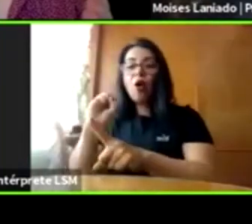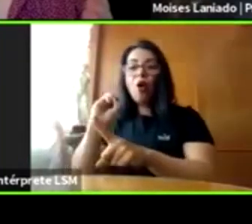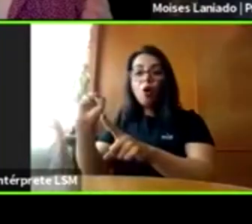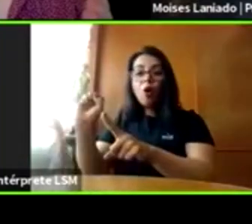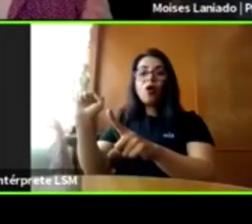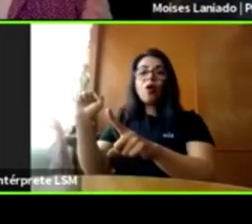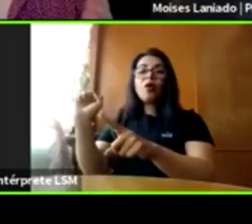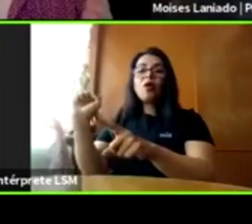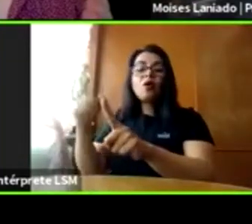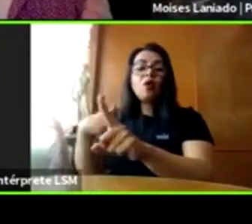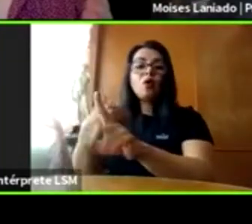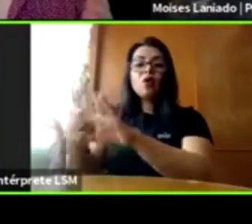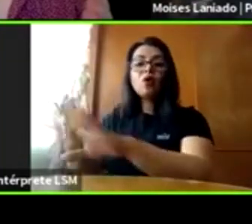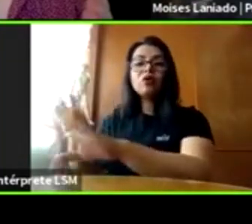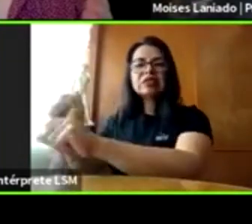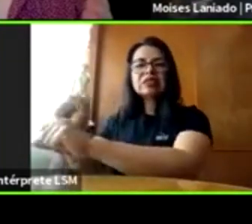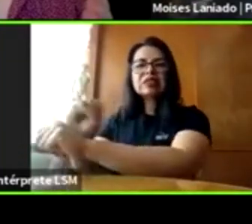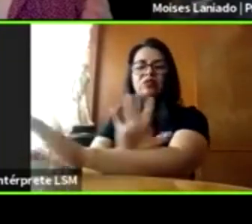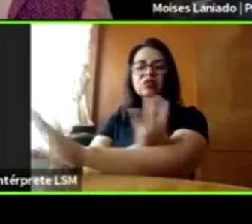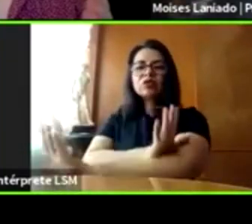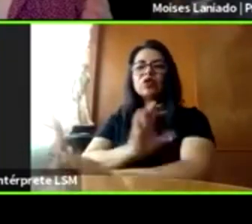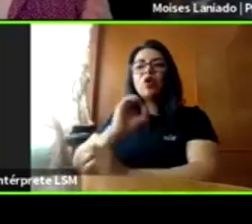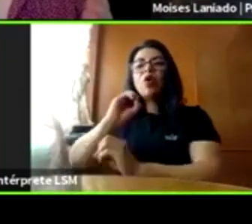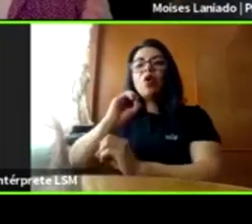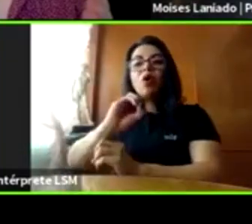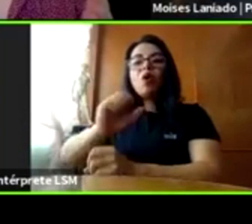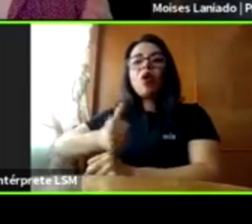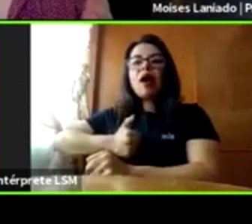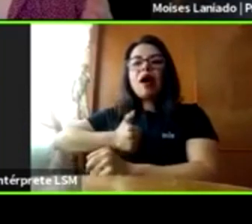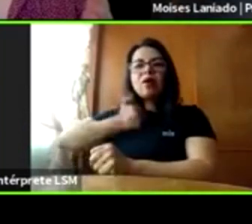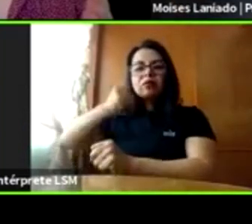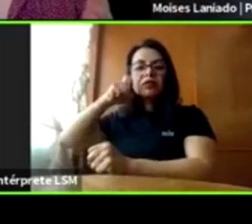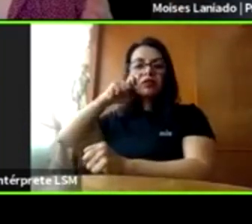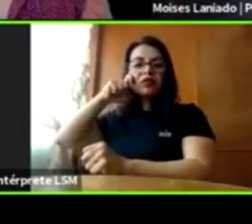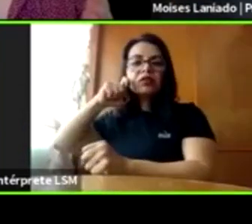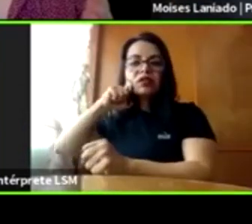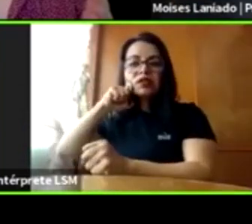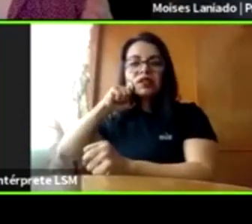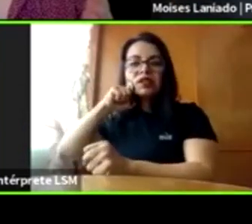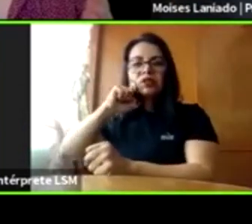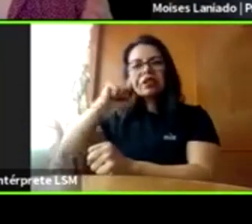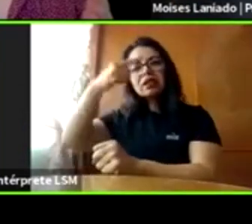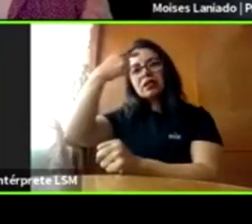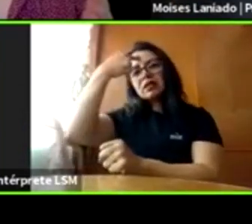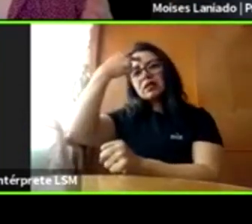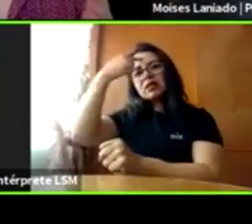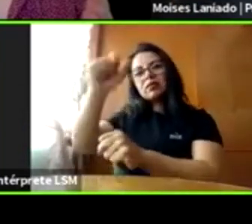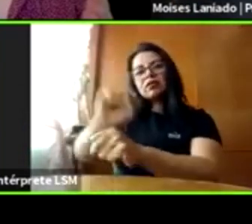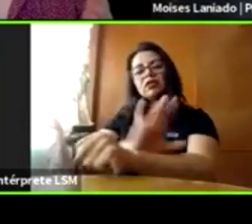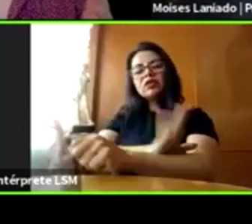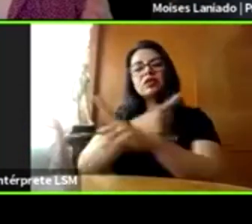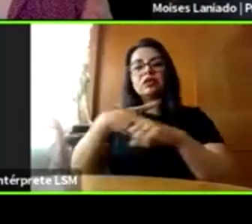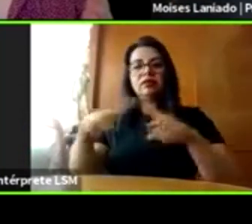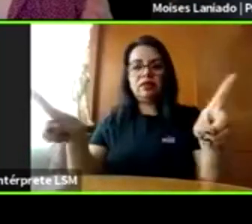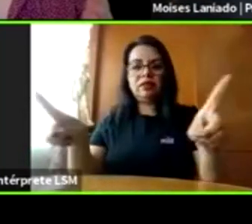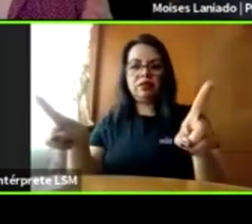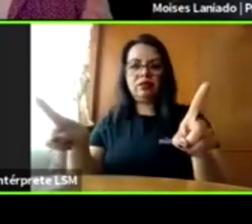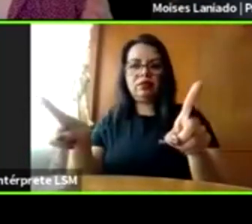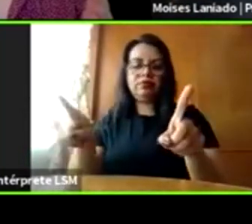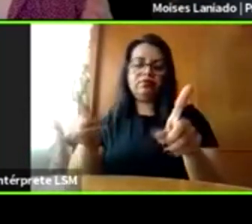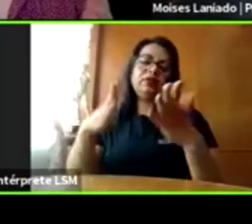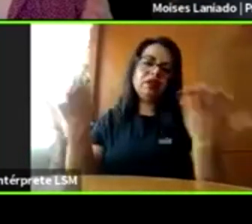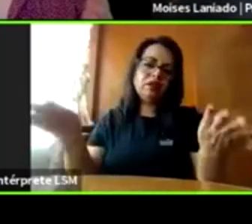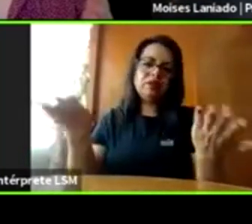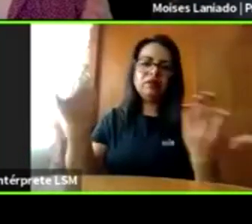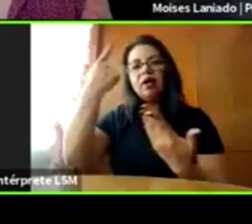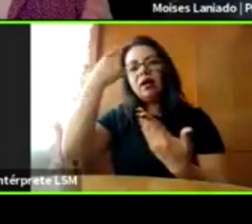y niños que sufren abusos sexuales o violencia sexual. Entonces, para prevenir la violencia